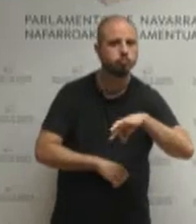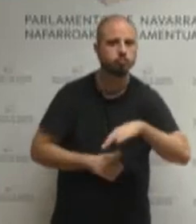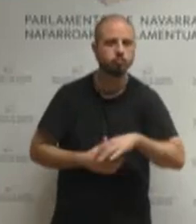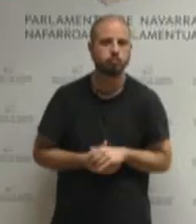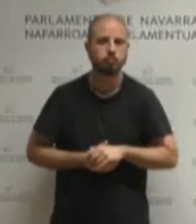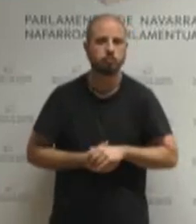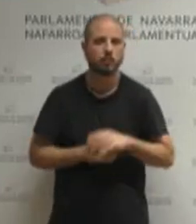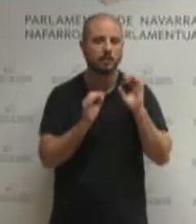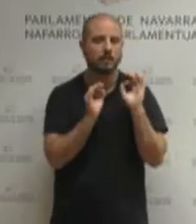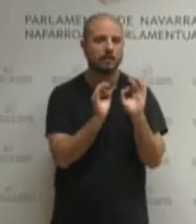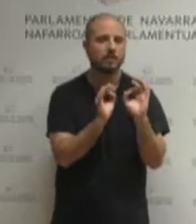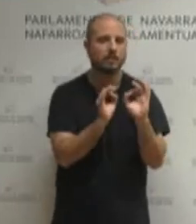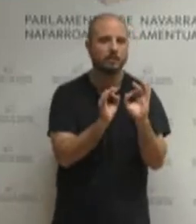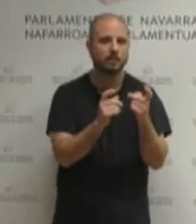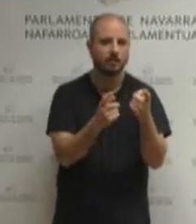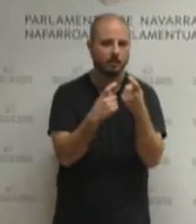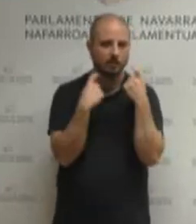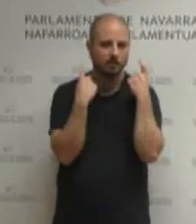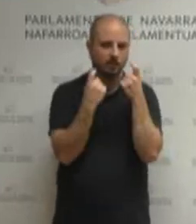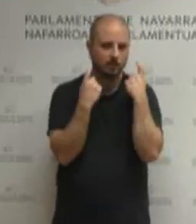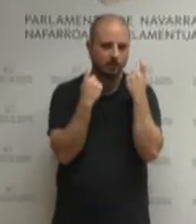nahi dugunok